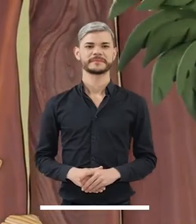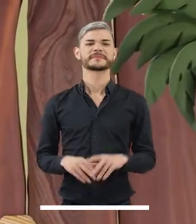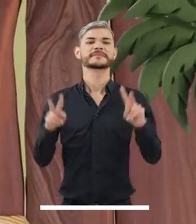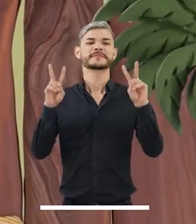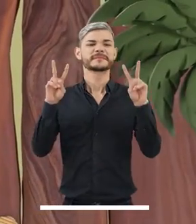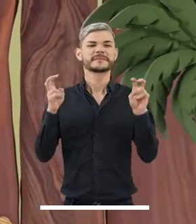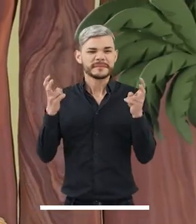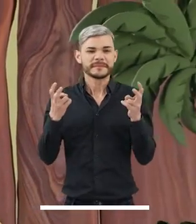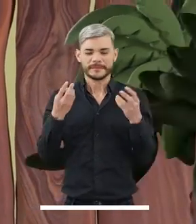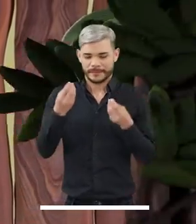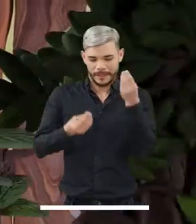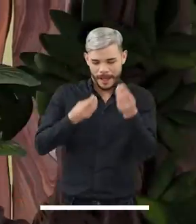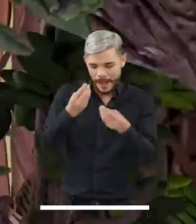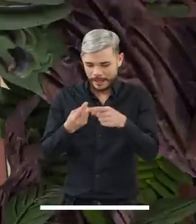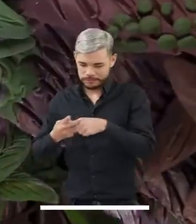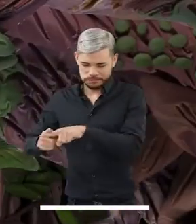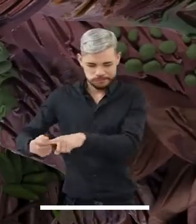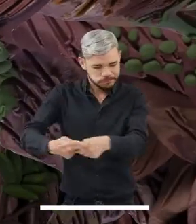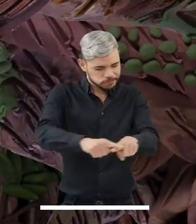La cestería